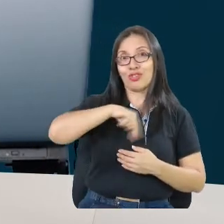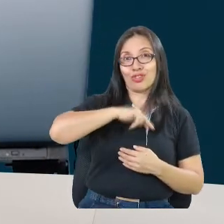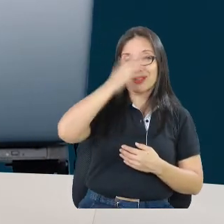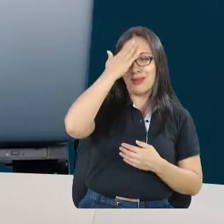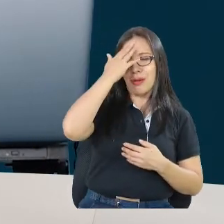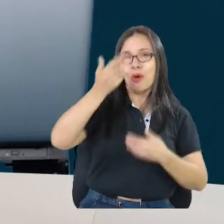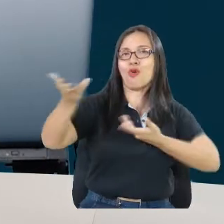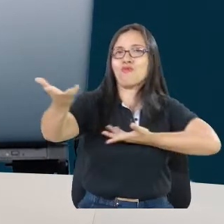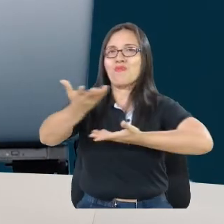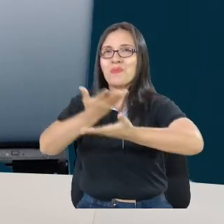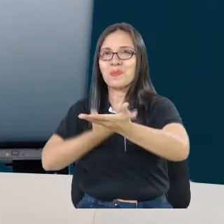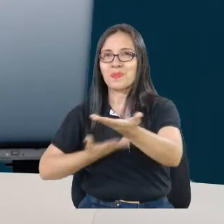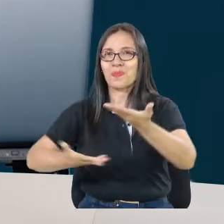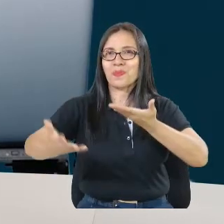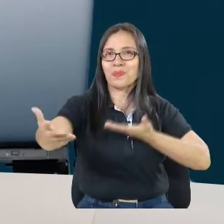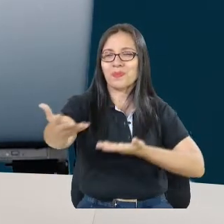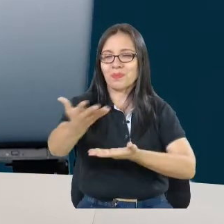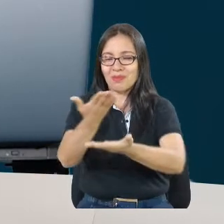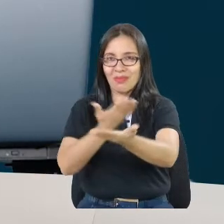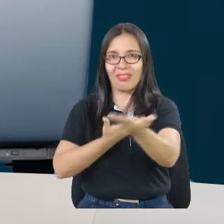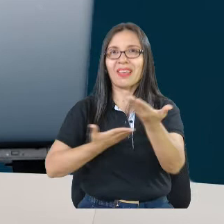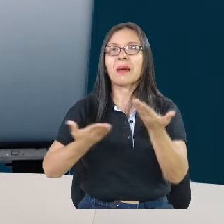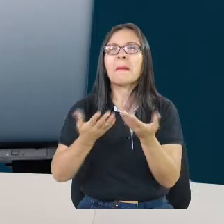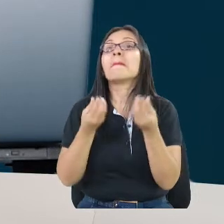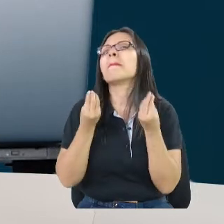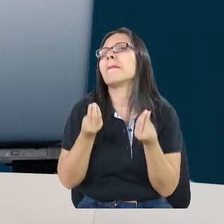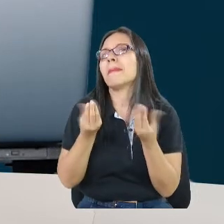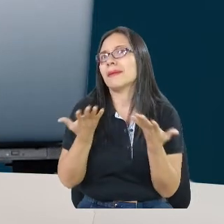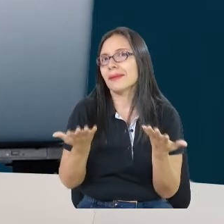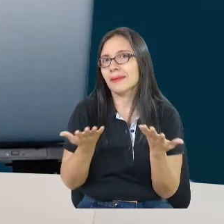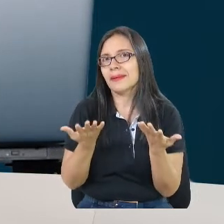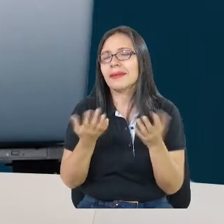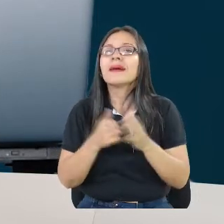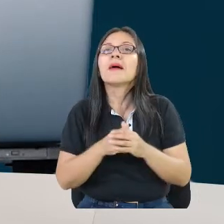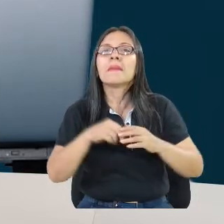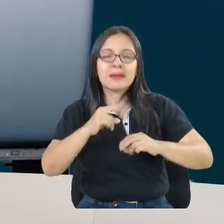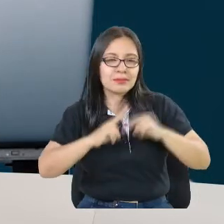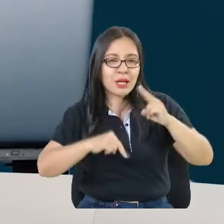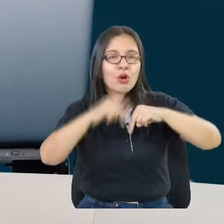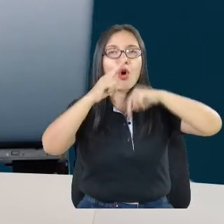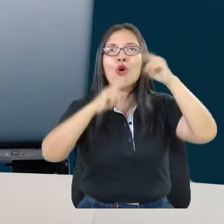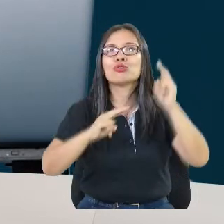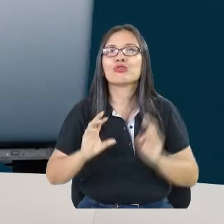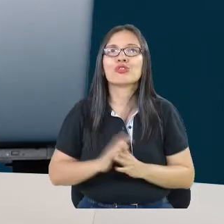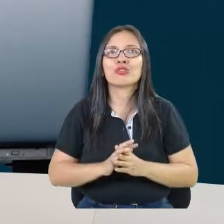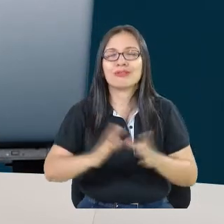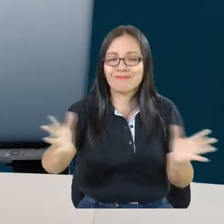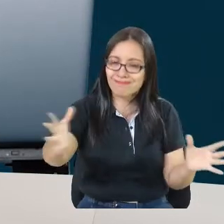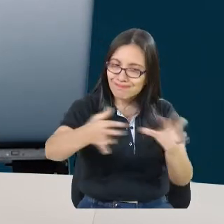un diálogo y un intercambio de saberes para poder hacer una construcción colectiva del sistema.